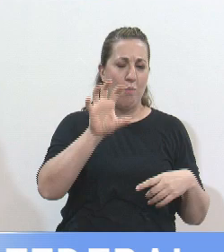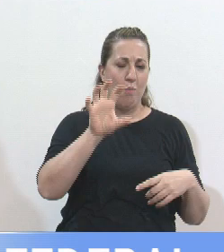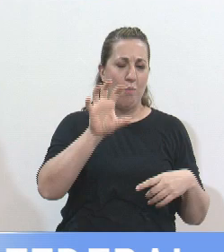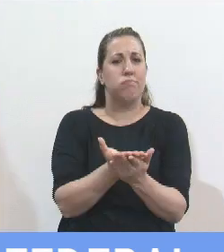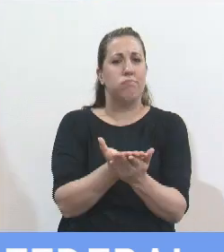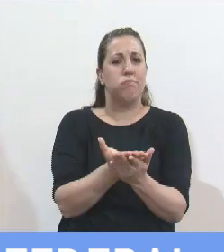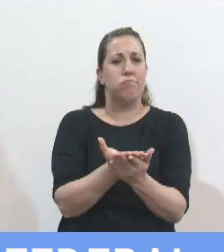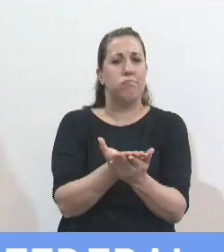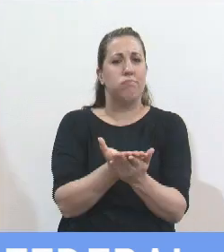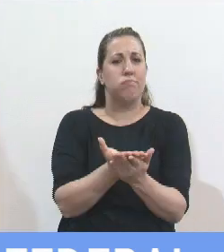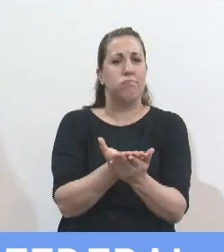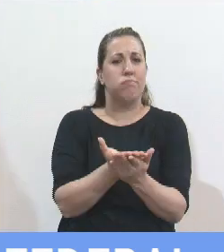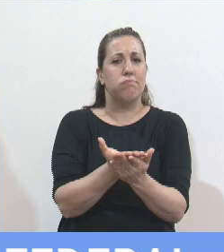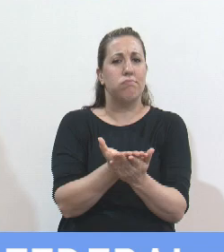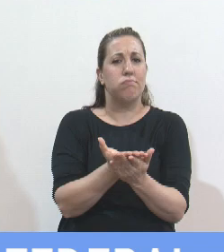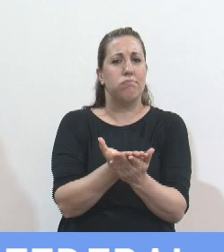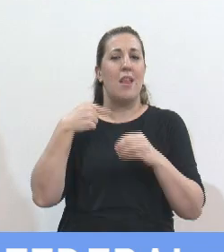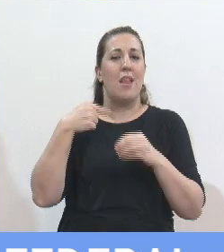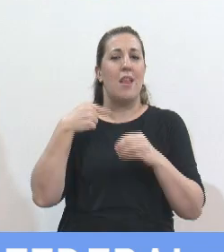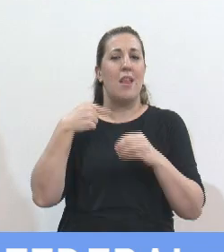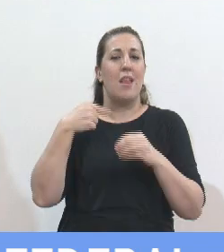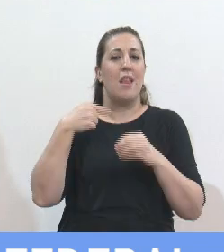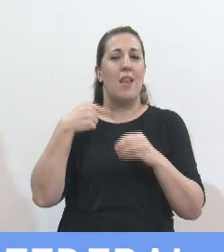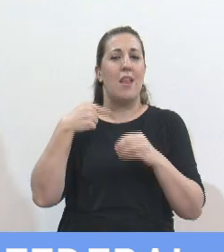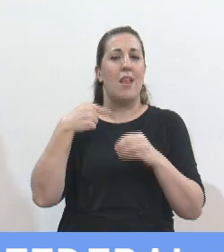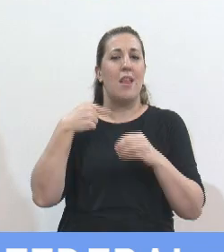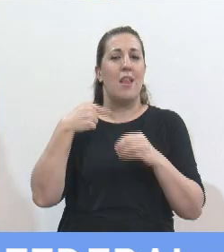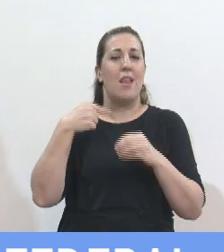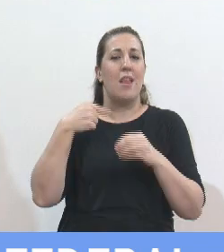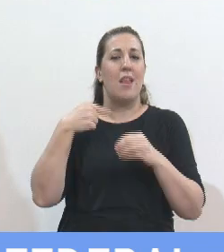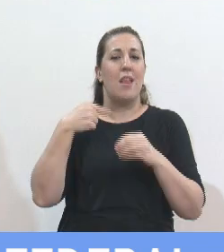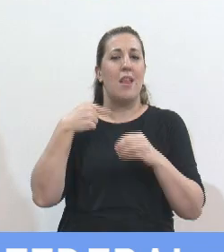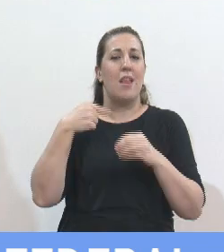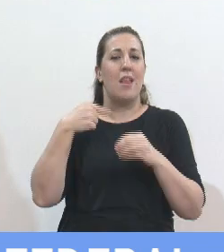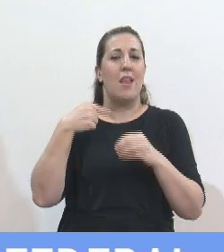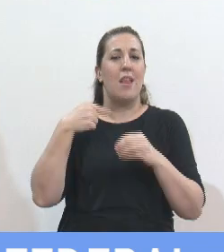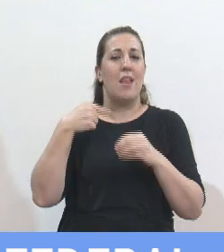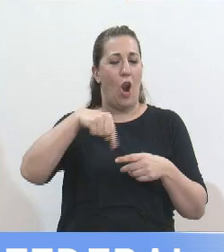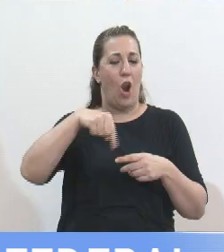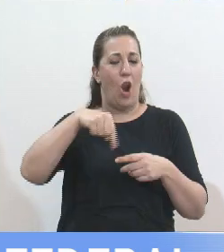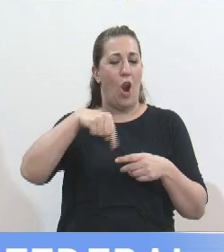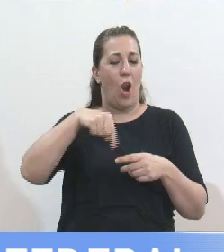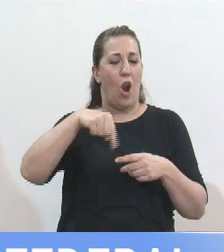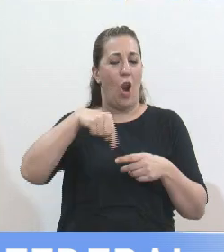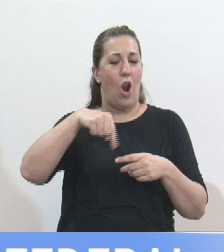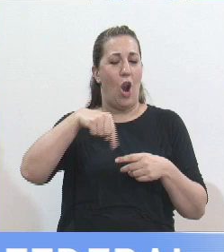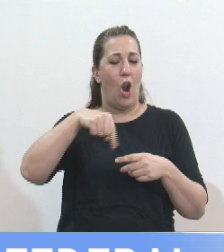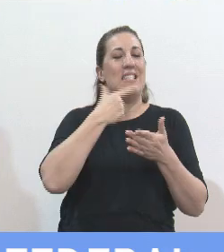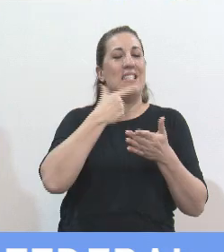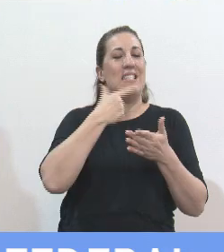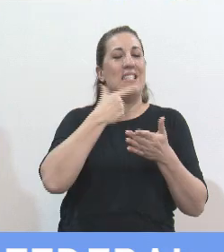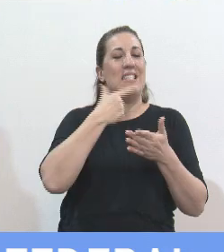colega senadora Zagnun de Santa Fe y por el actual gobernador de Santa Fe, anterior senador nacional, Omar Perotti,